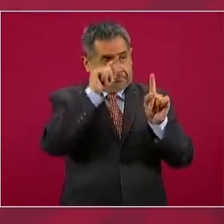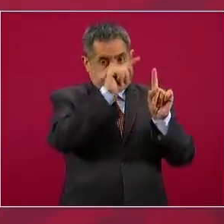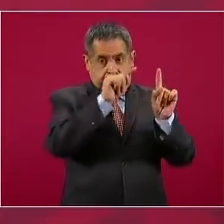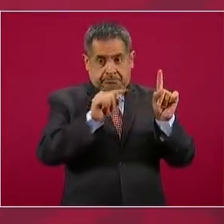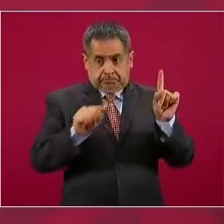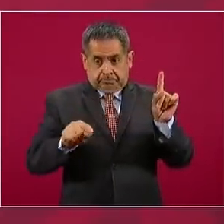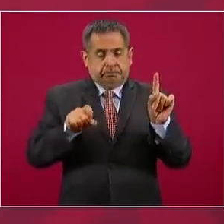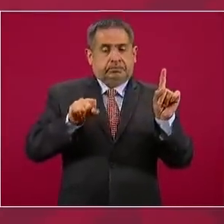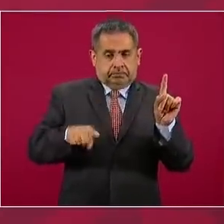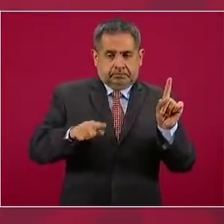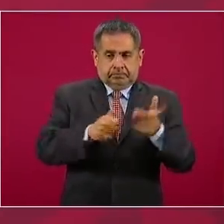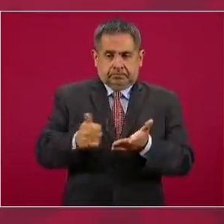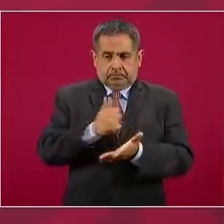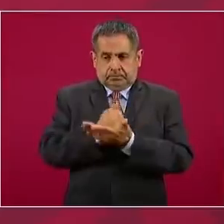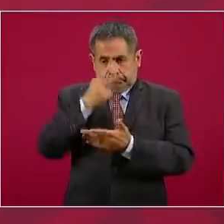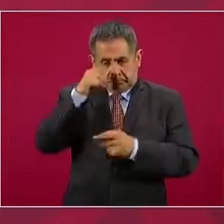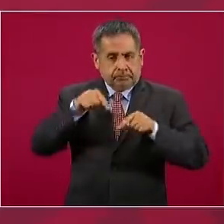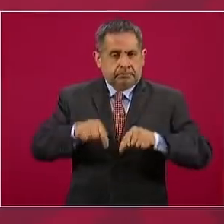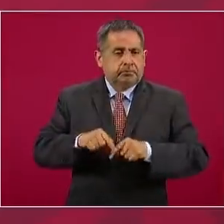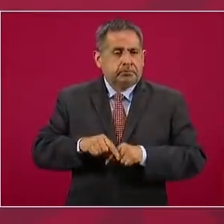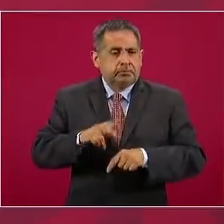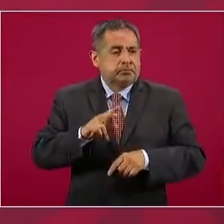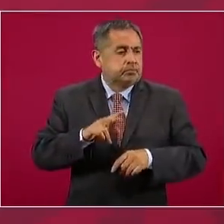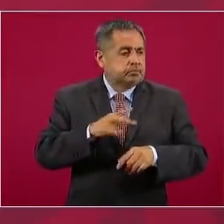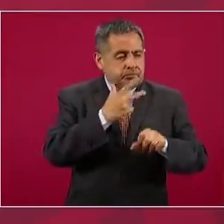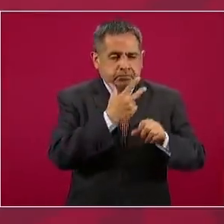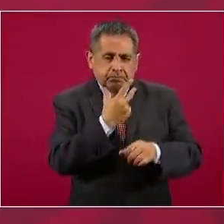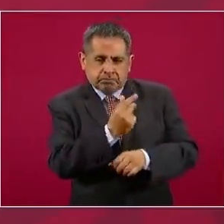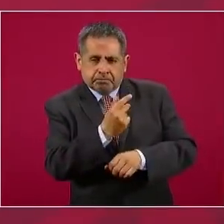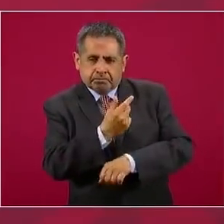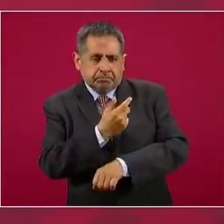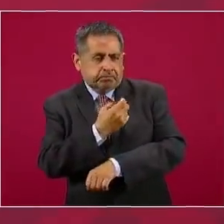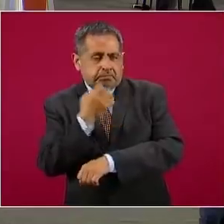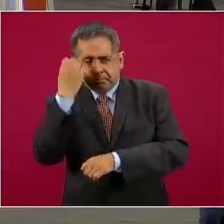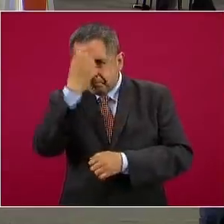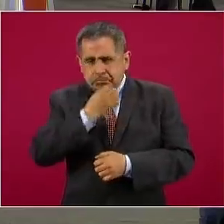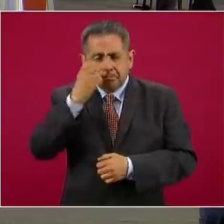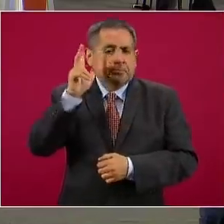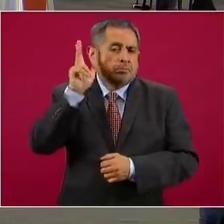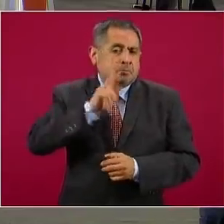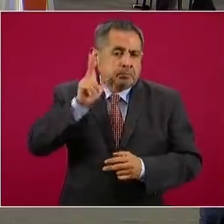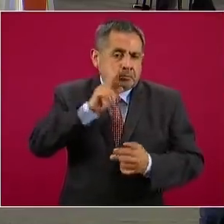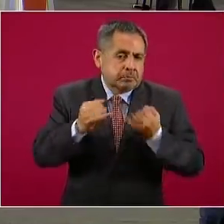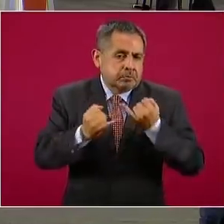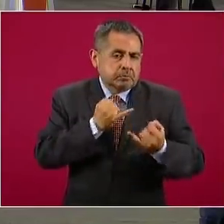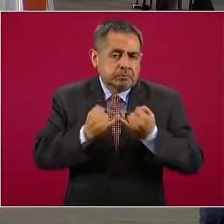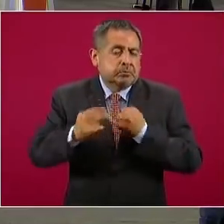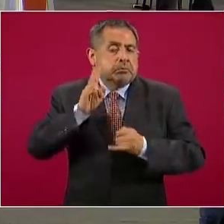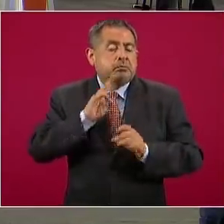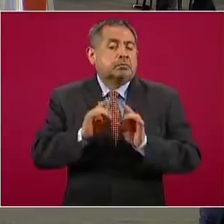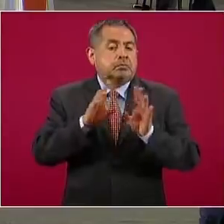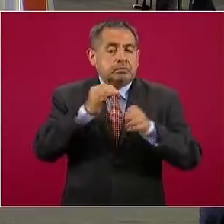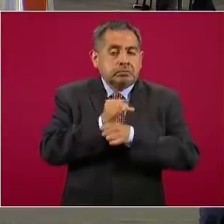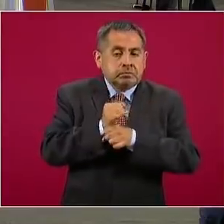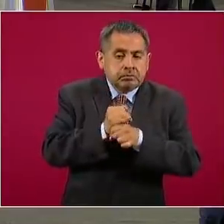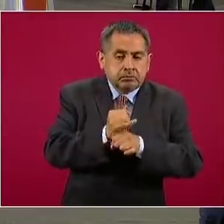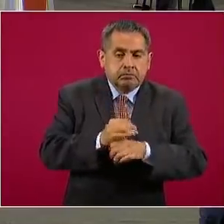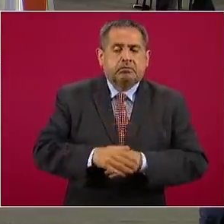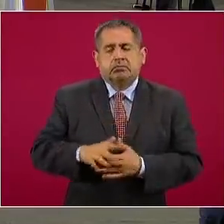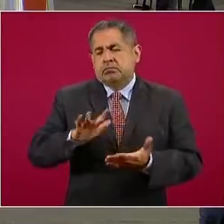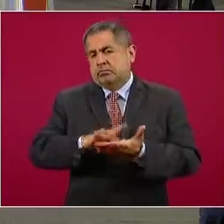incluida la Ciudad de México. Si ustedes me permiten algún comentario sobre ello, quisiéramos agradecer a la entusiasta